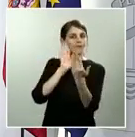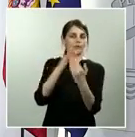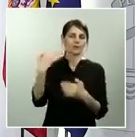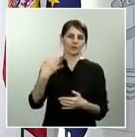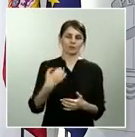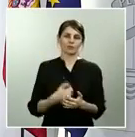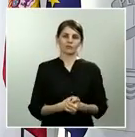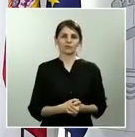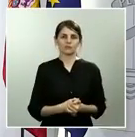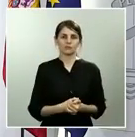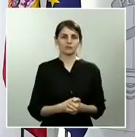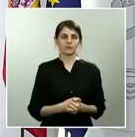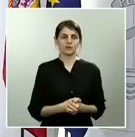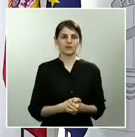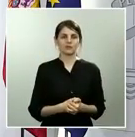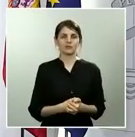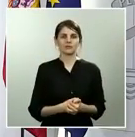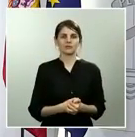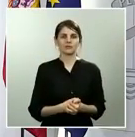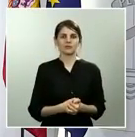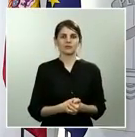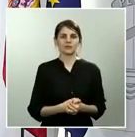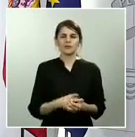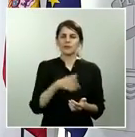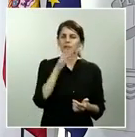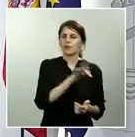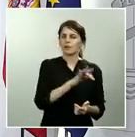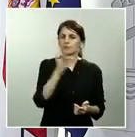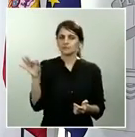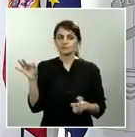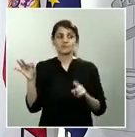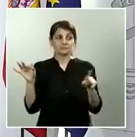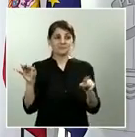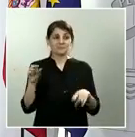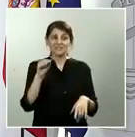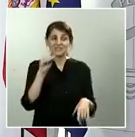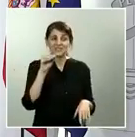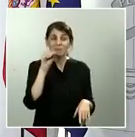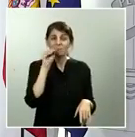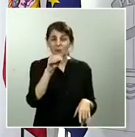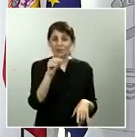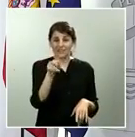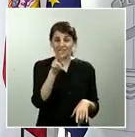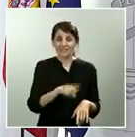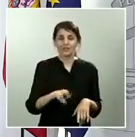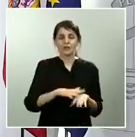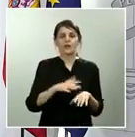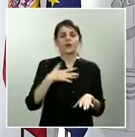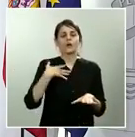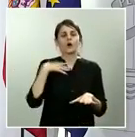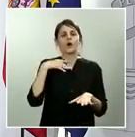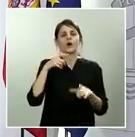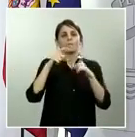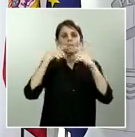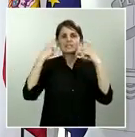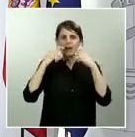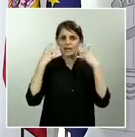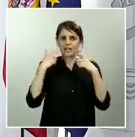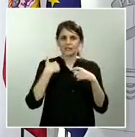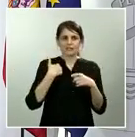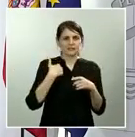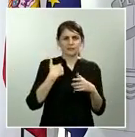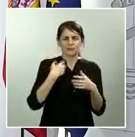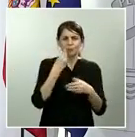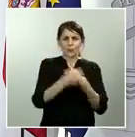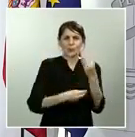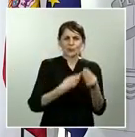Buenas tardes ministra sobre la compra de mascarillas defectuosas queríamos saber de forma concreta que no nos ha resuelto si las compraron directamente a la